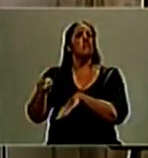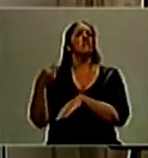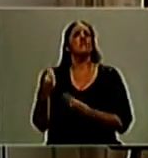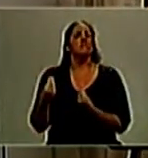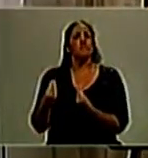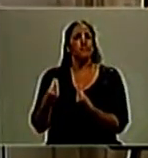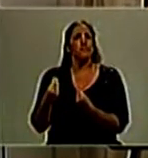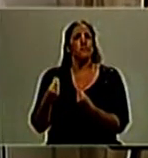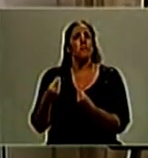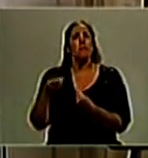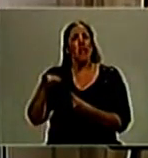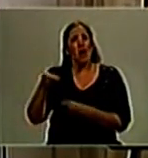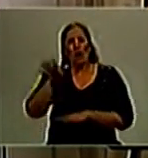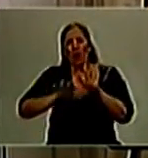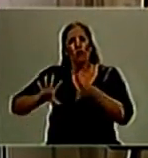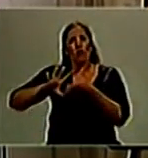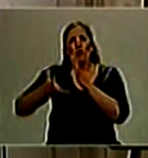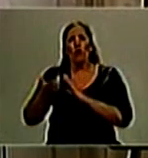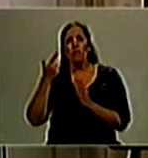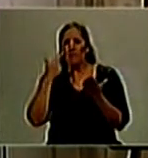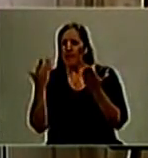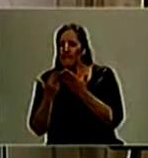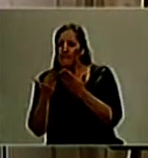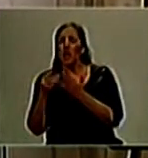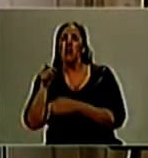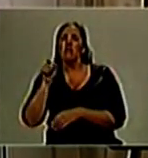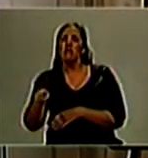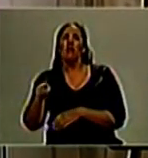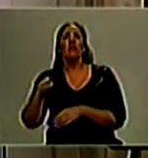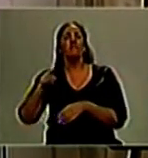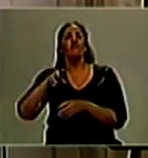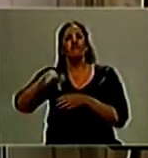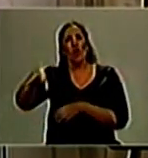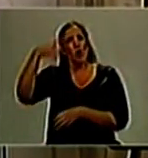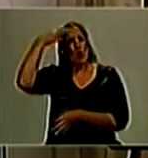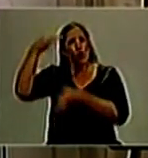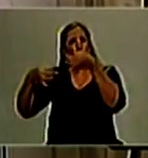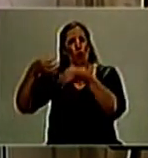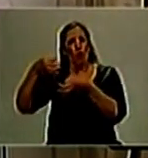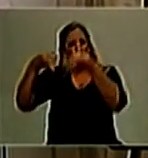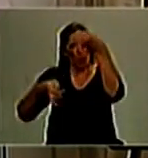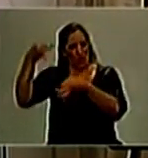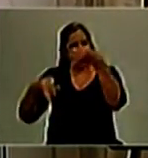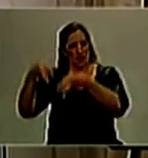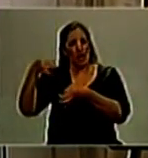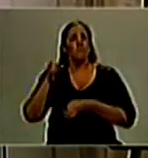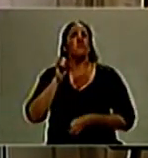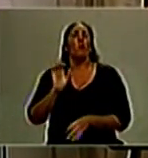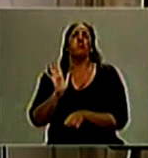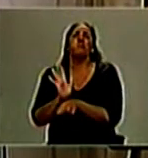es el sistema de observaciones judiciales, conocido normalmente con el nombre de OJ,